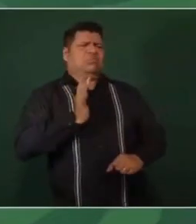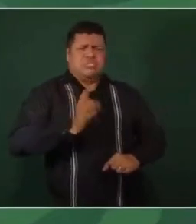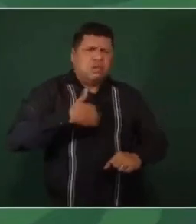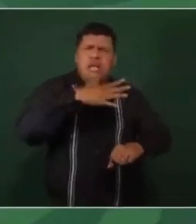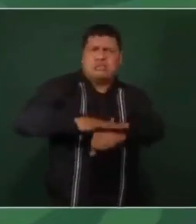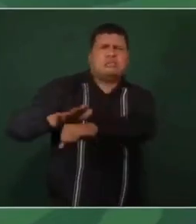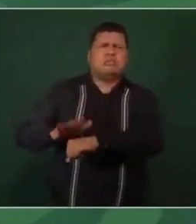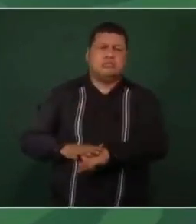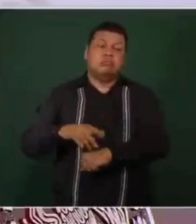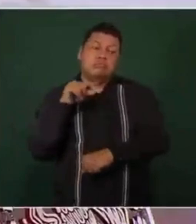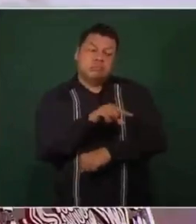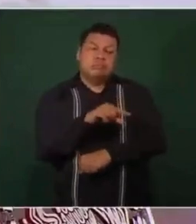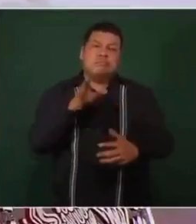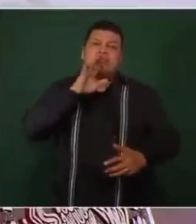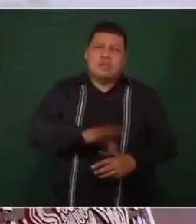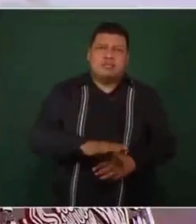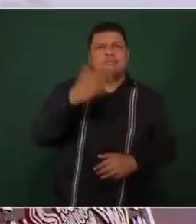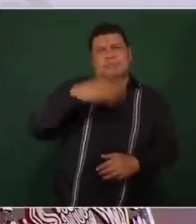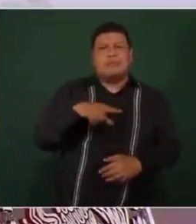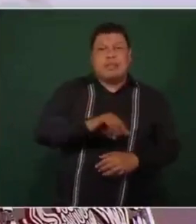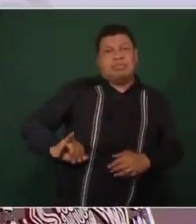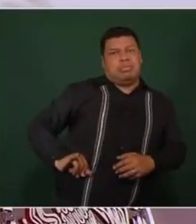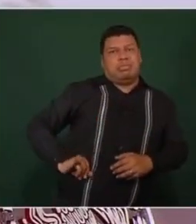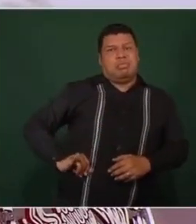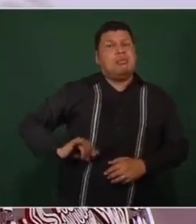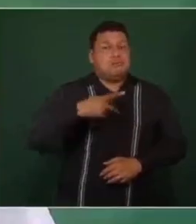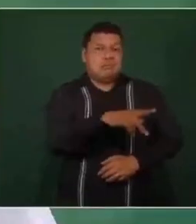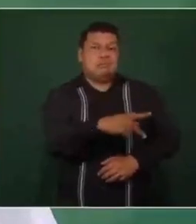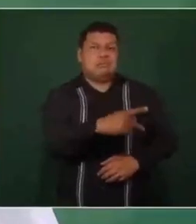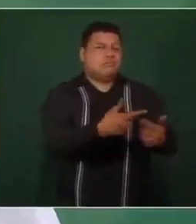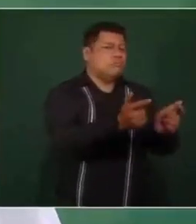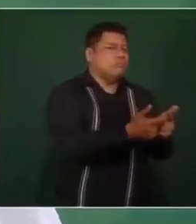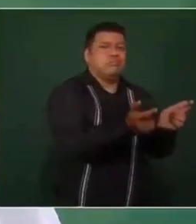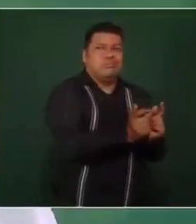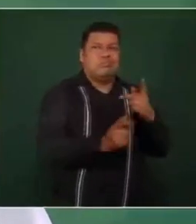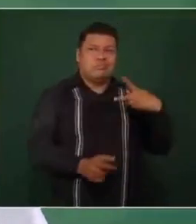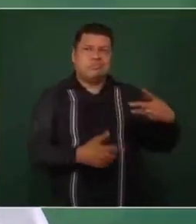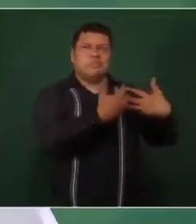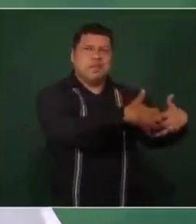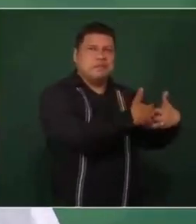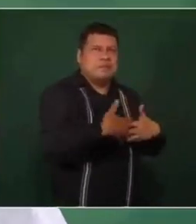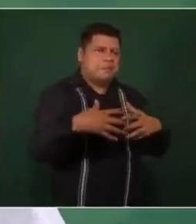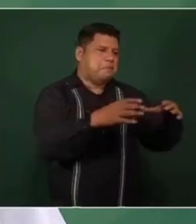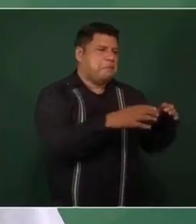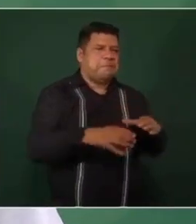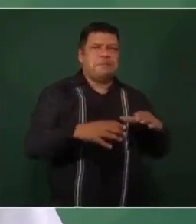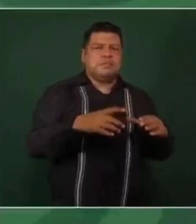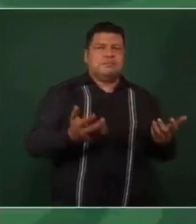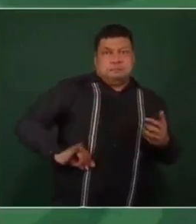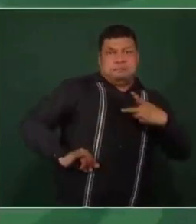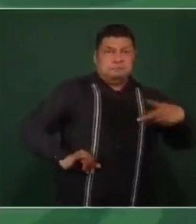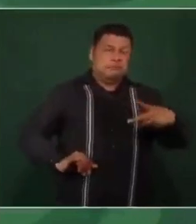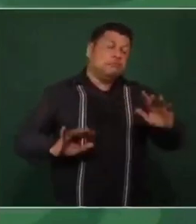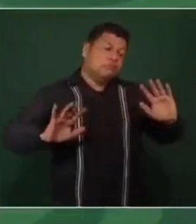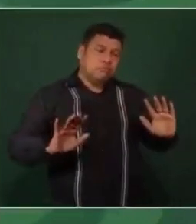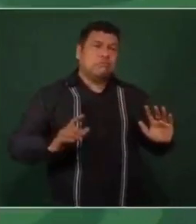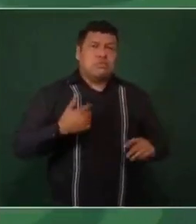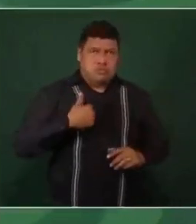sí se declara inconstitucional porque dominan los intereses de los grupos empresariales. Entonces, si